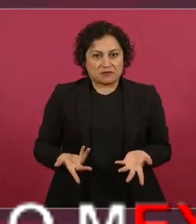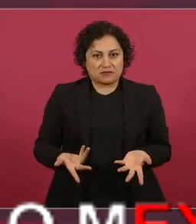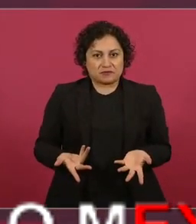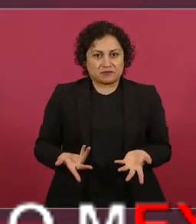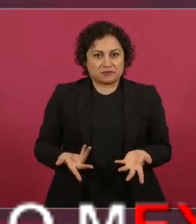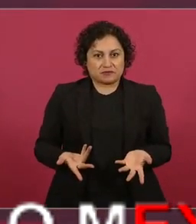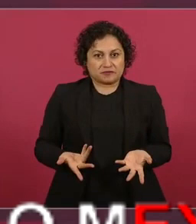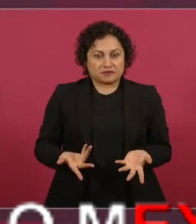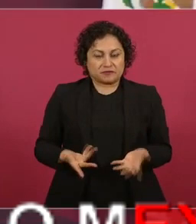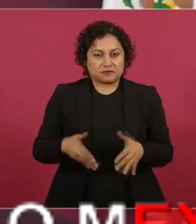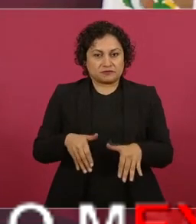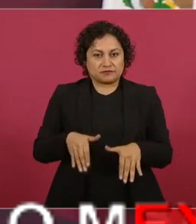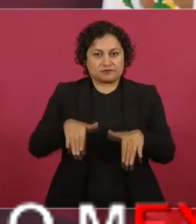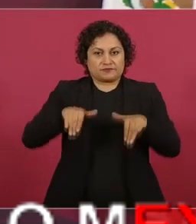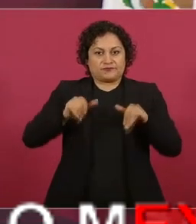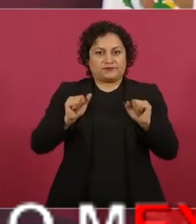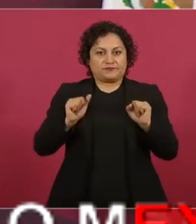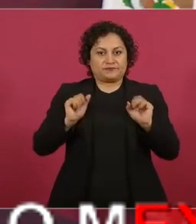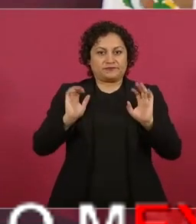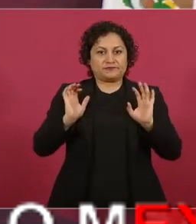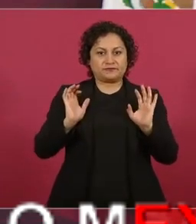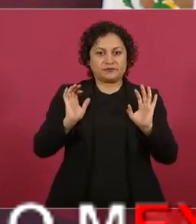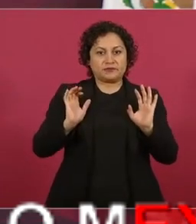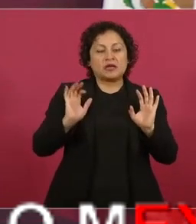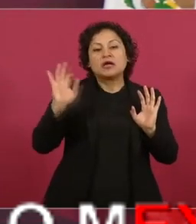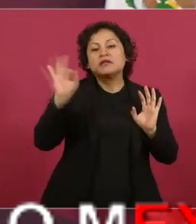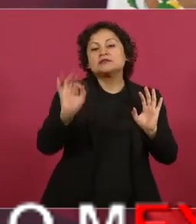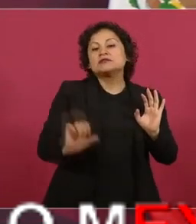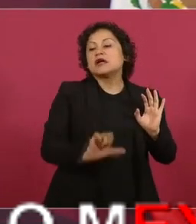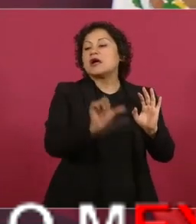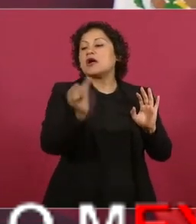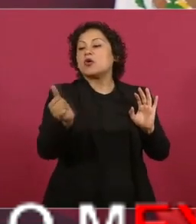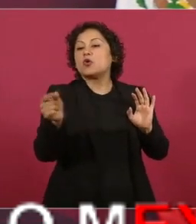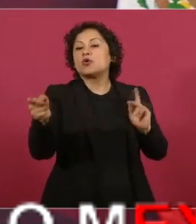y así a lo mejor hay otros jueces y